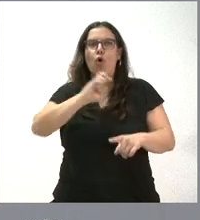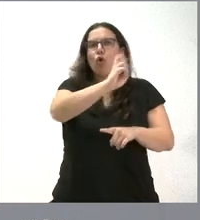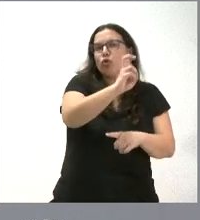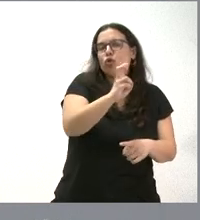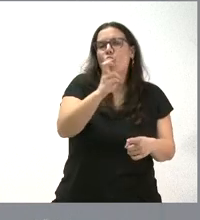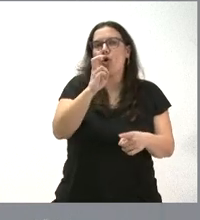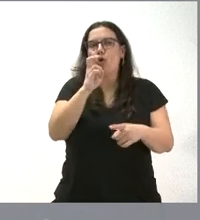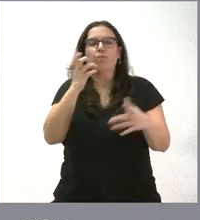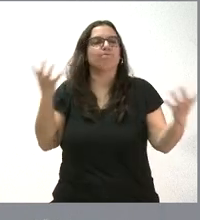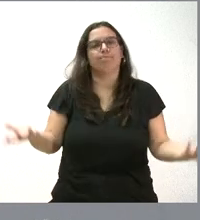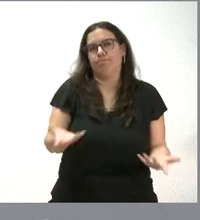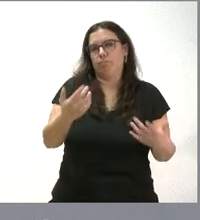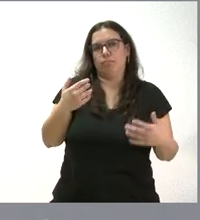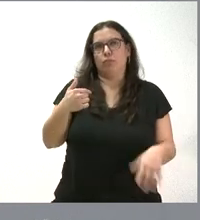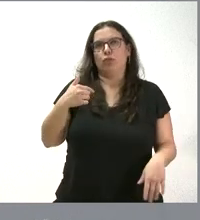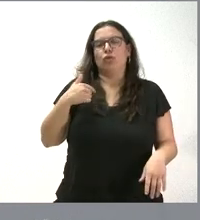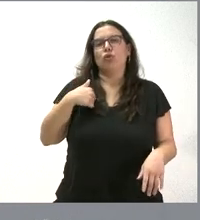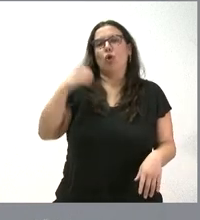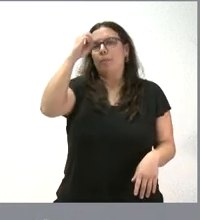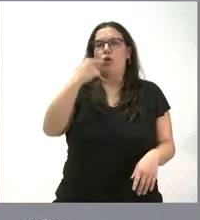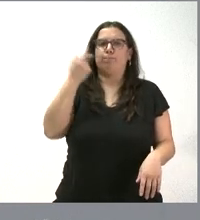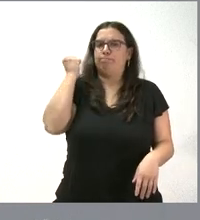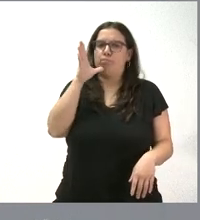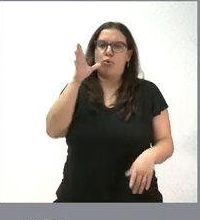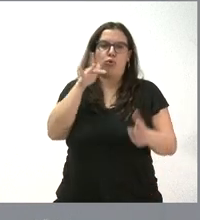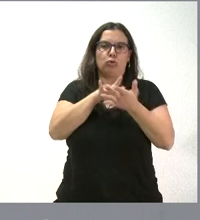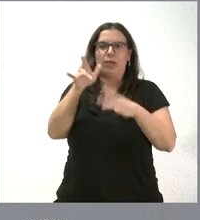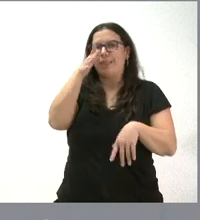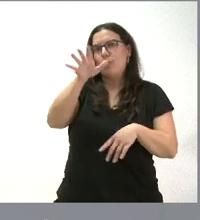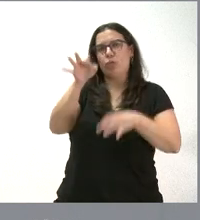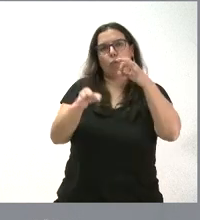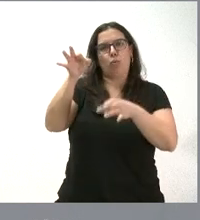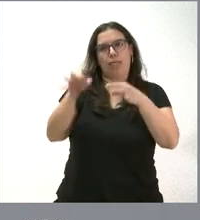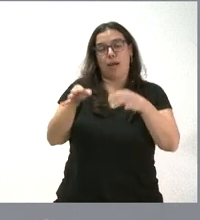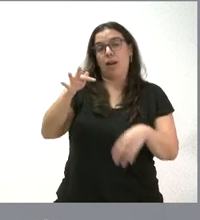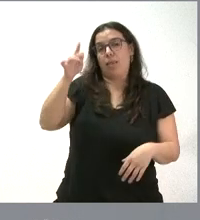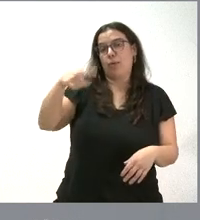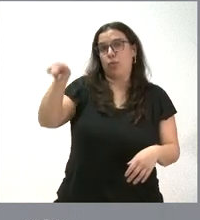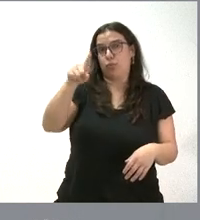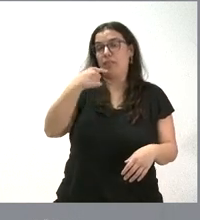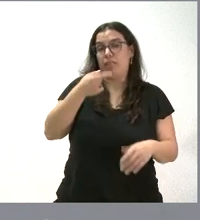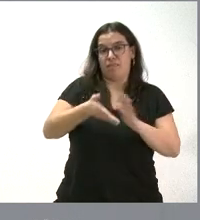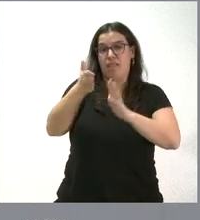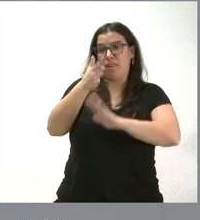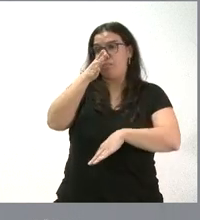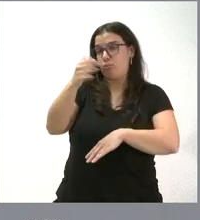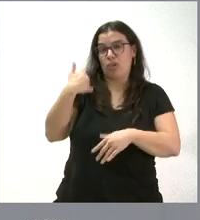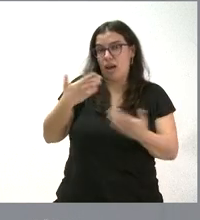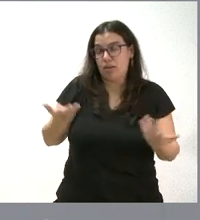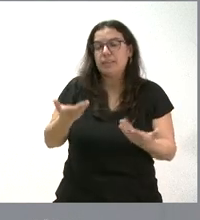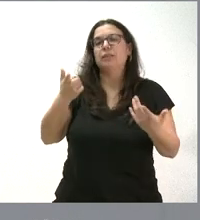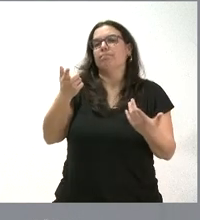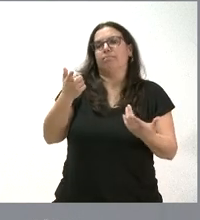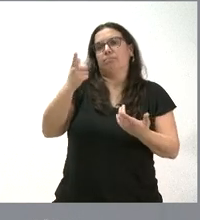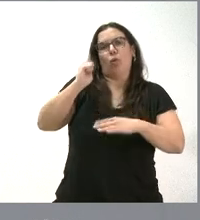otro. Y, por tanto, no quiero prejuzgar lo que es una demanda y una denuncia judicial que, además, ustedes han anticipado que se va a presentar o que se ha presentado ya y, por tanto, que